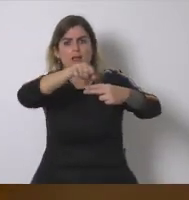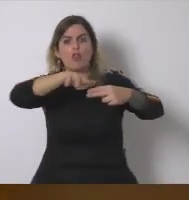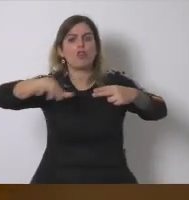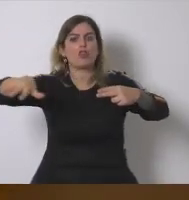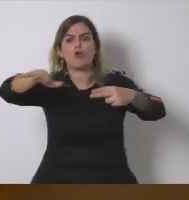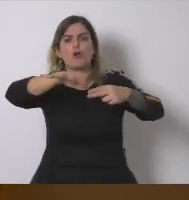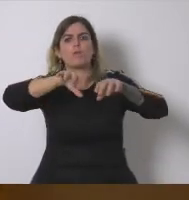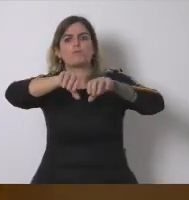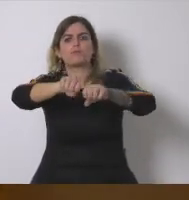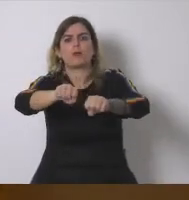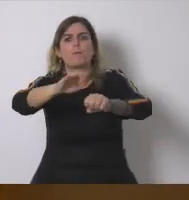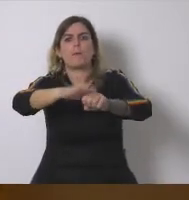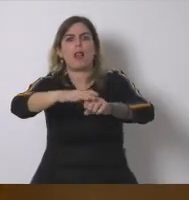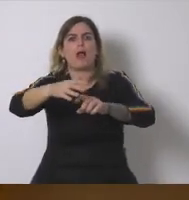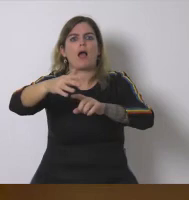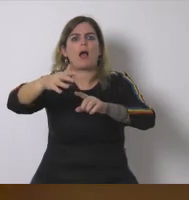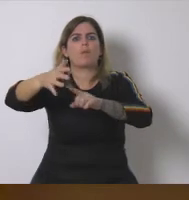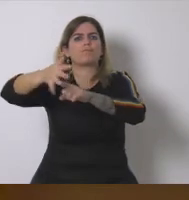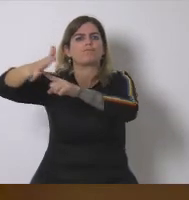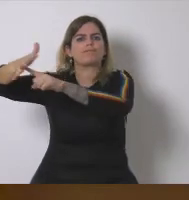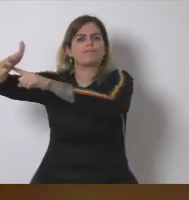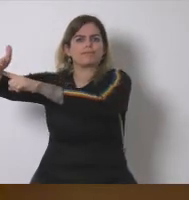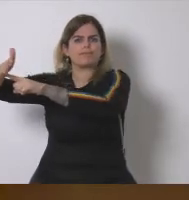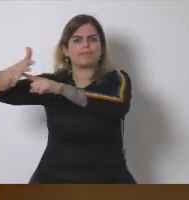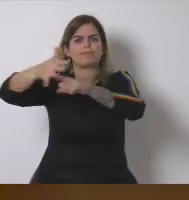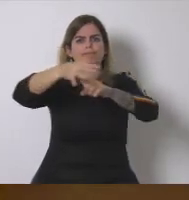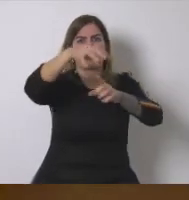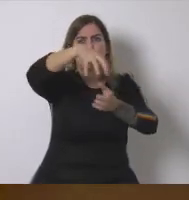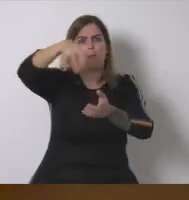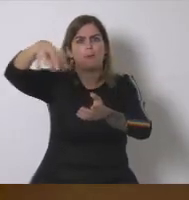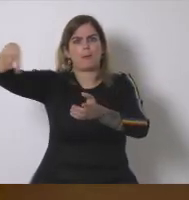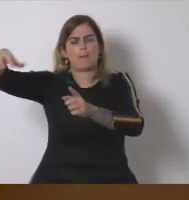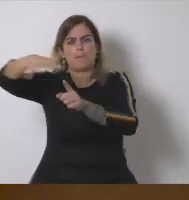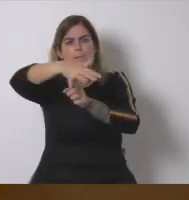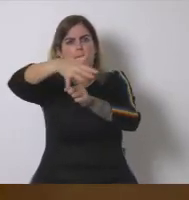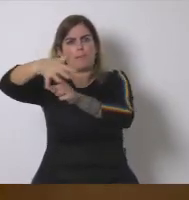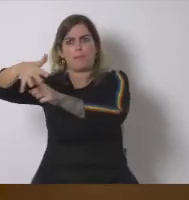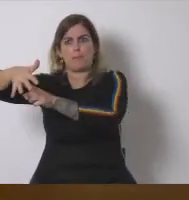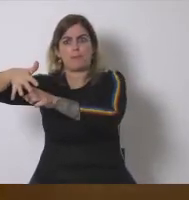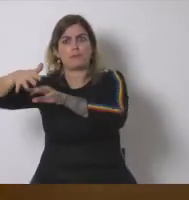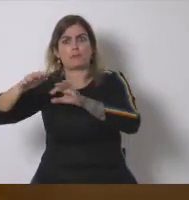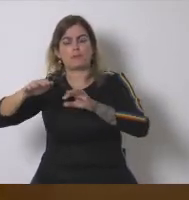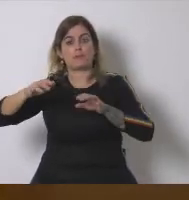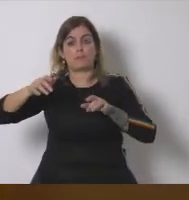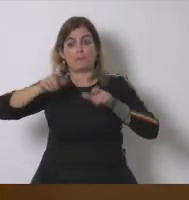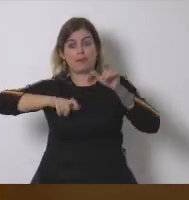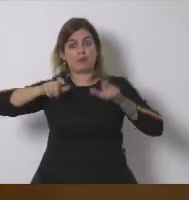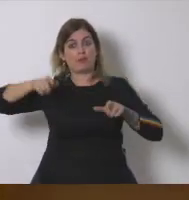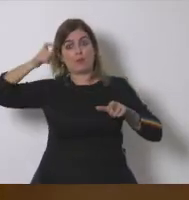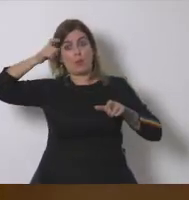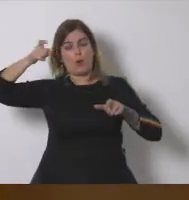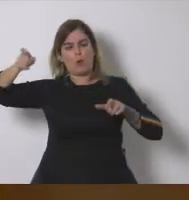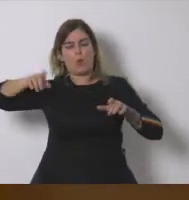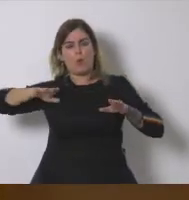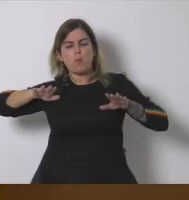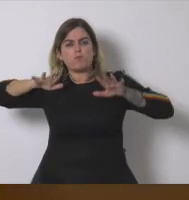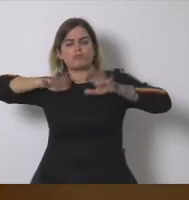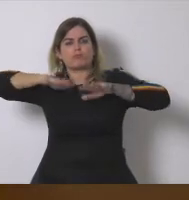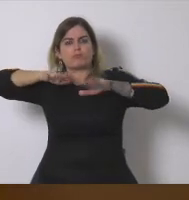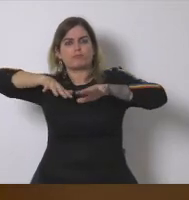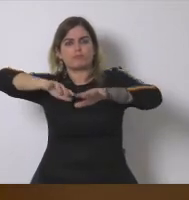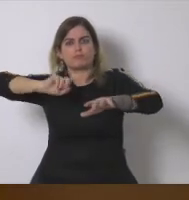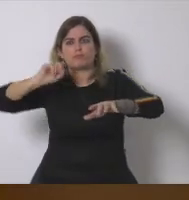para realizar una serie de parques eólicos y hubo una movilización